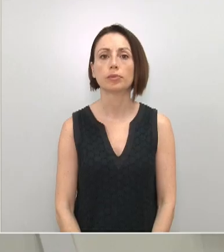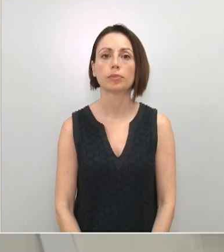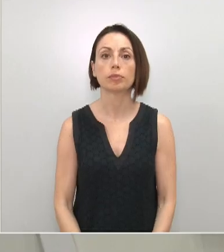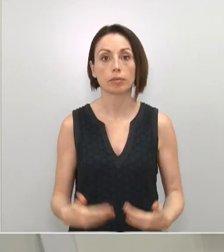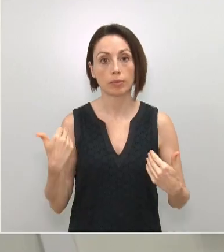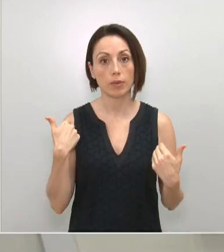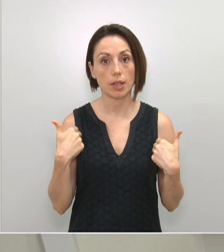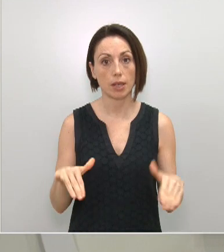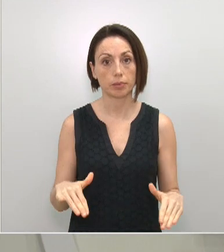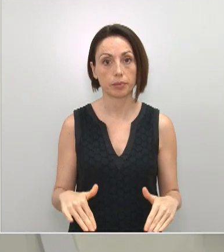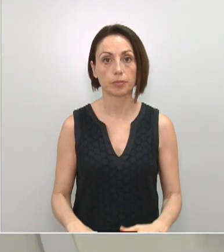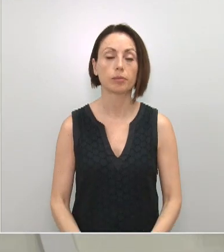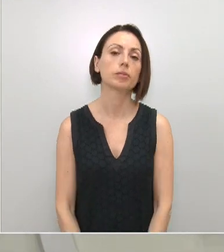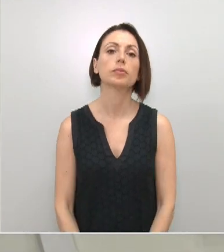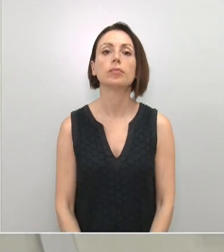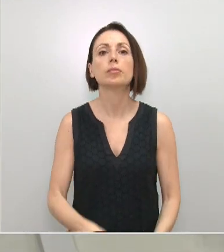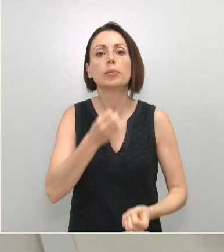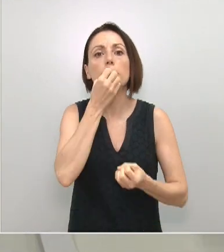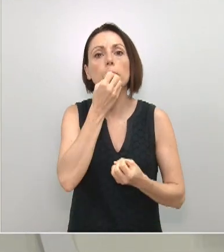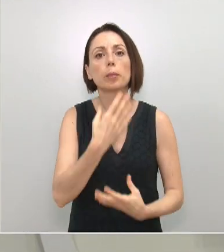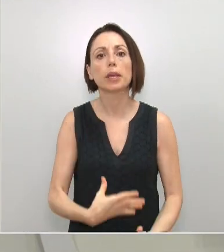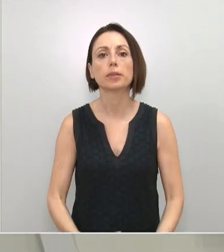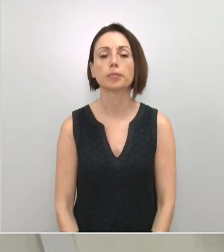¿Ya? Bien.